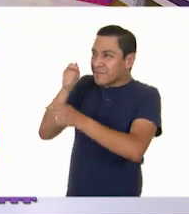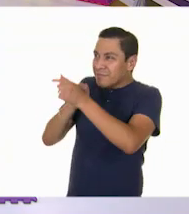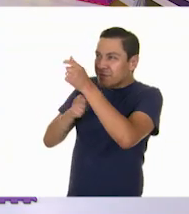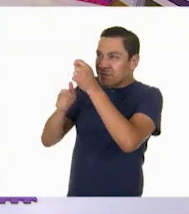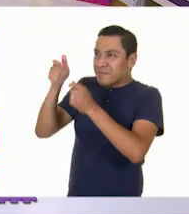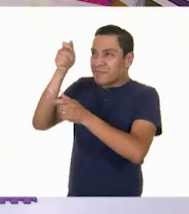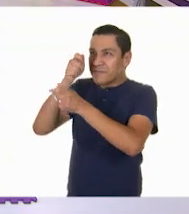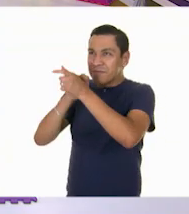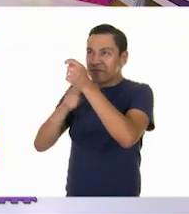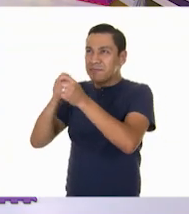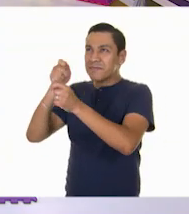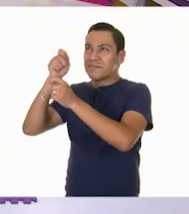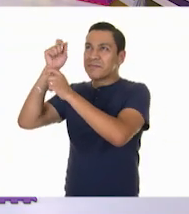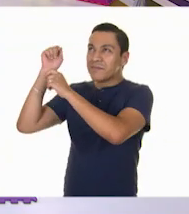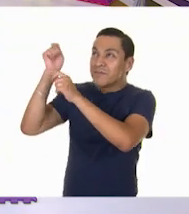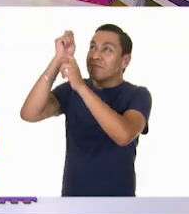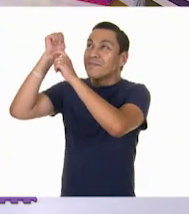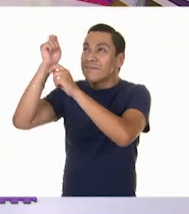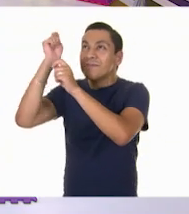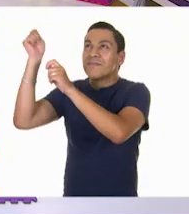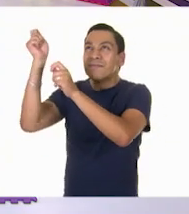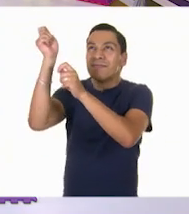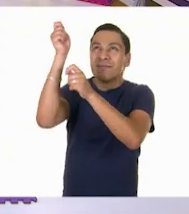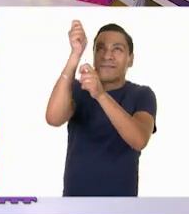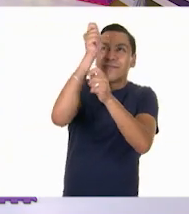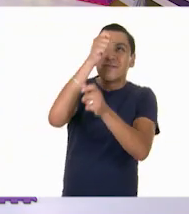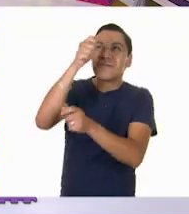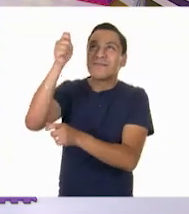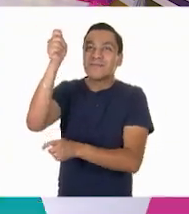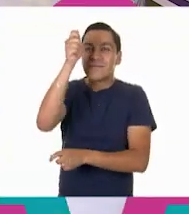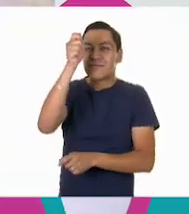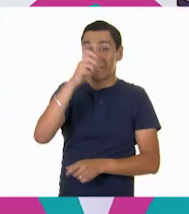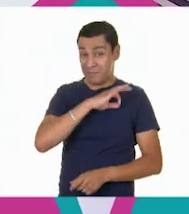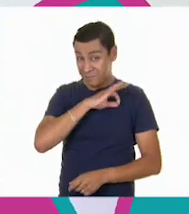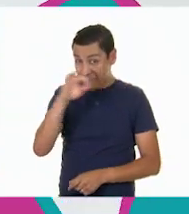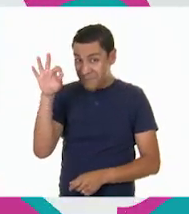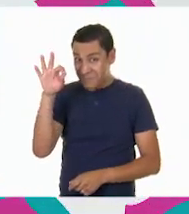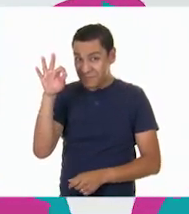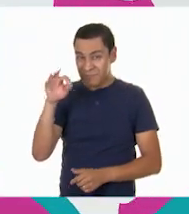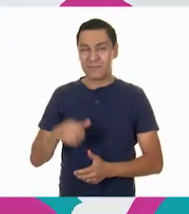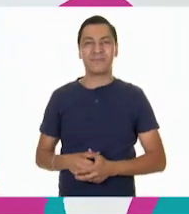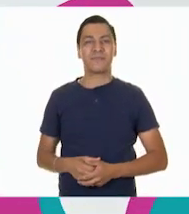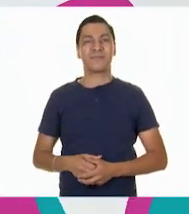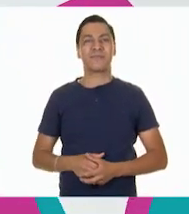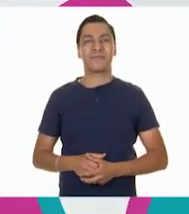entonces la participación de otro de nuestros compañeros. ¿Te parece? A ver. Vamos a verlo.